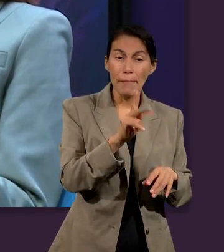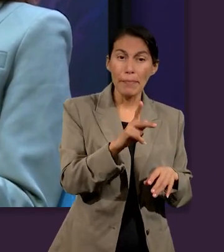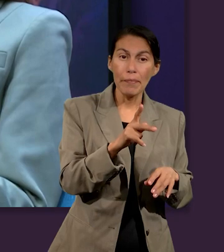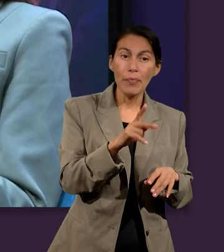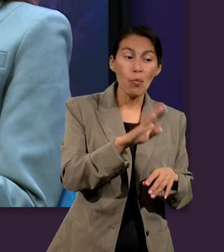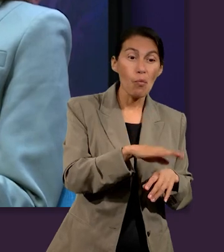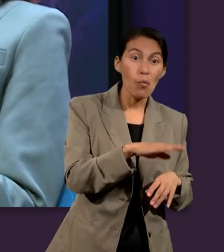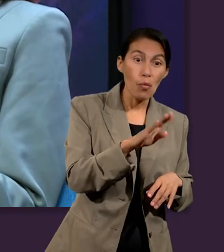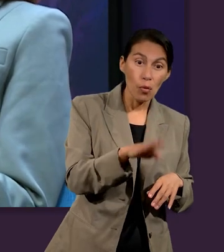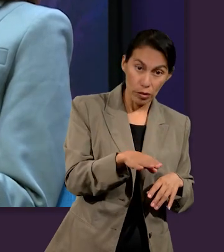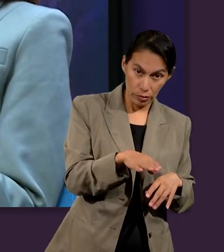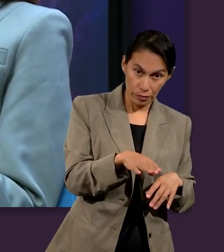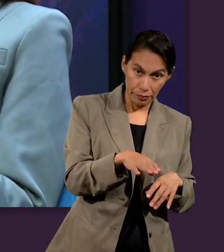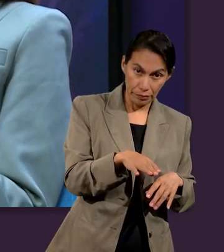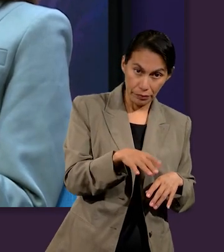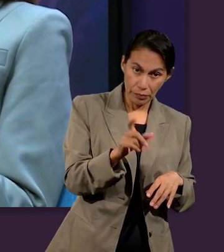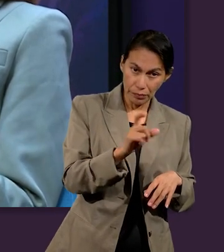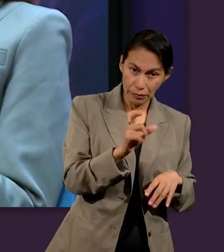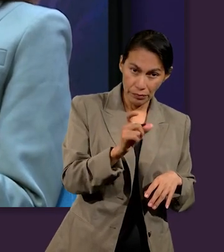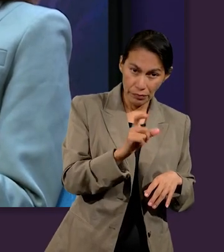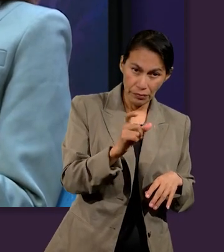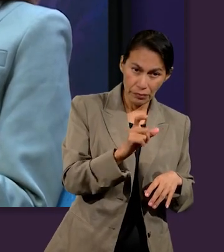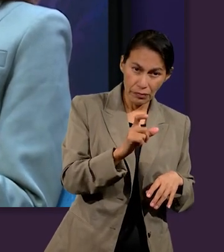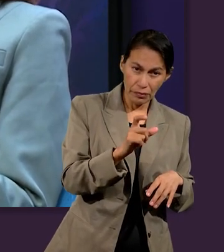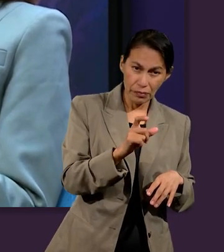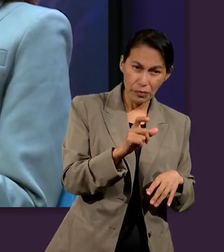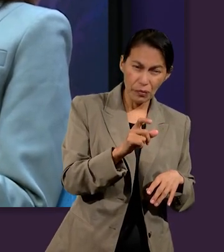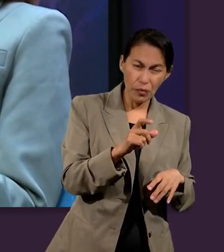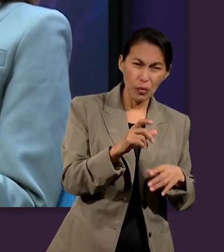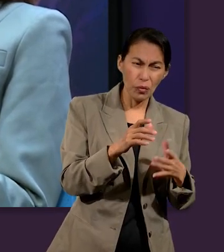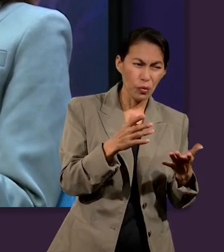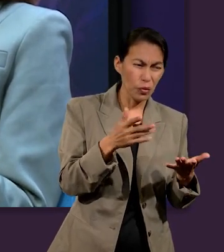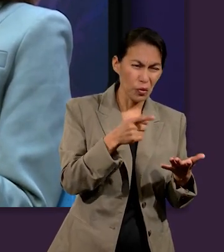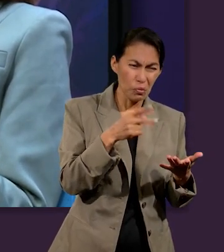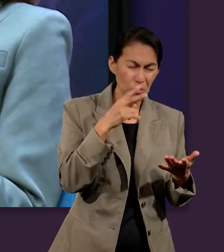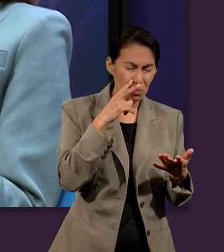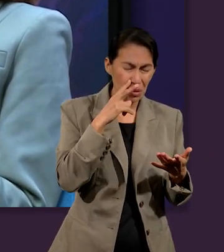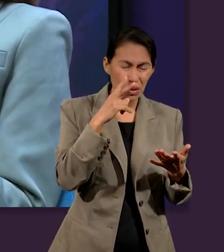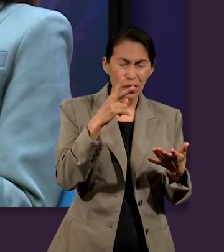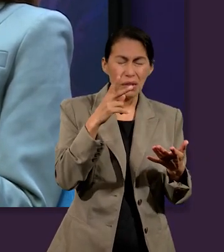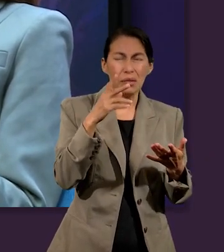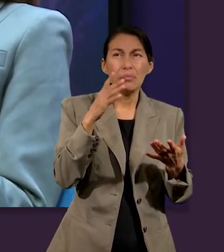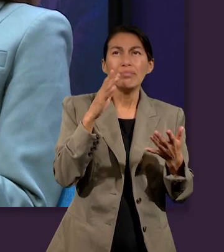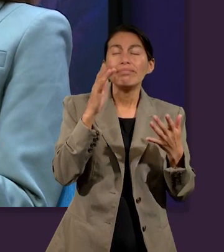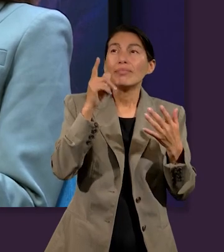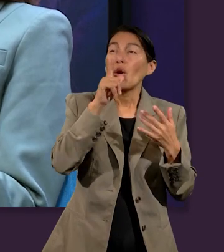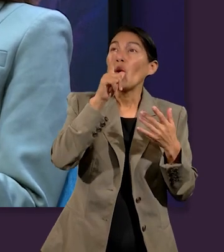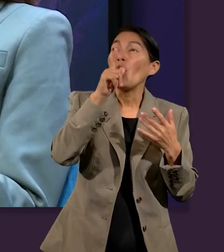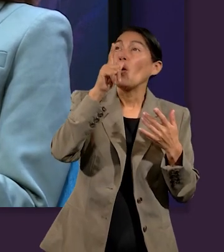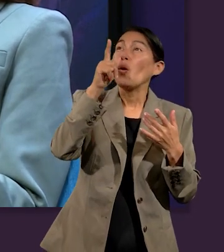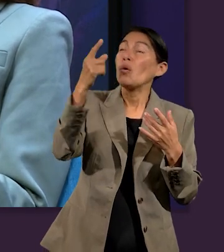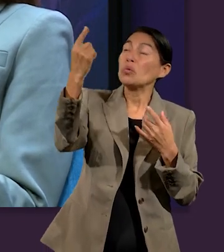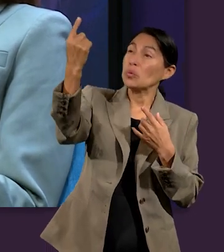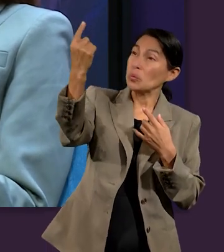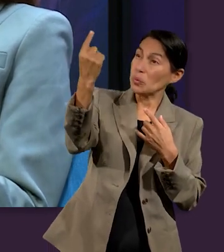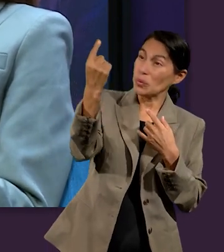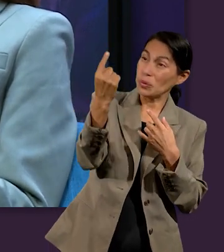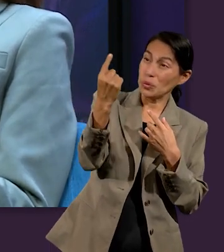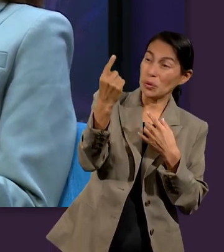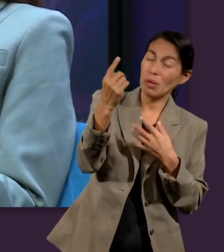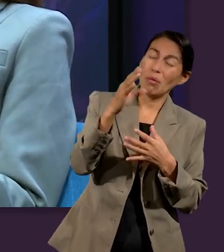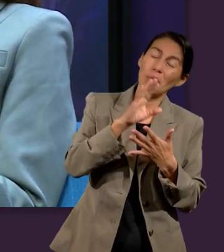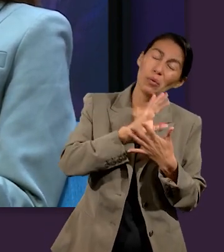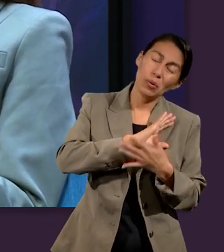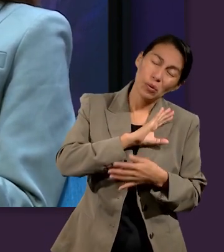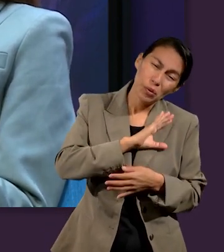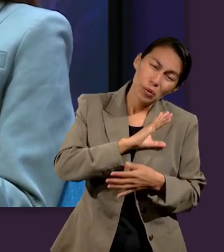clínica, y ellas aseguran que en ese episodio veían un ser de luz, amoroso,